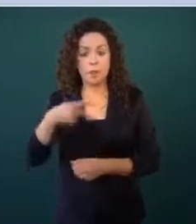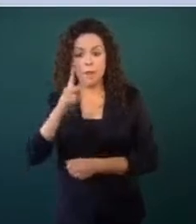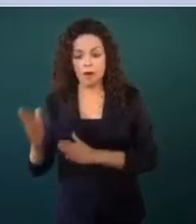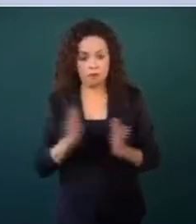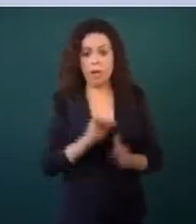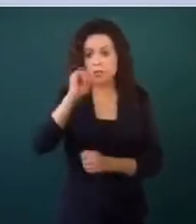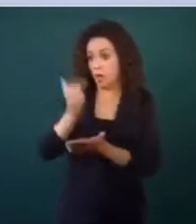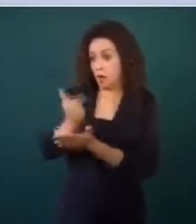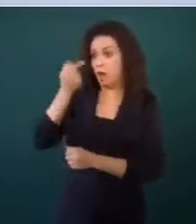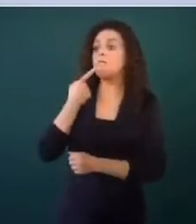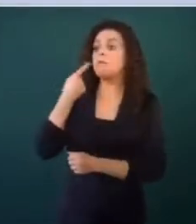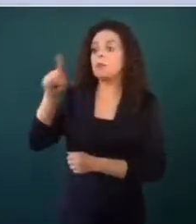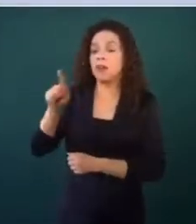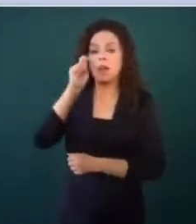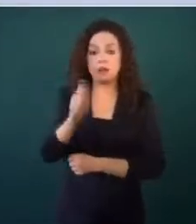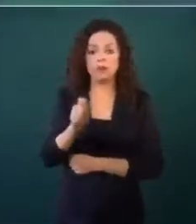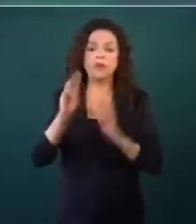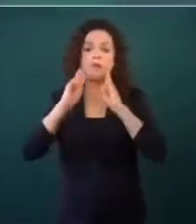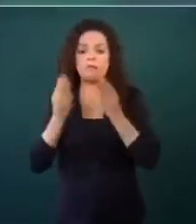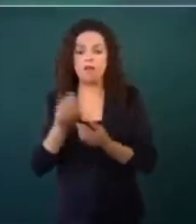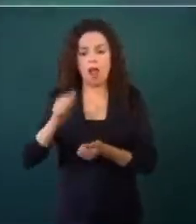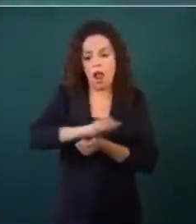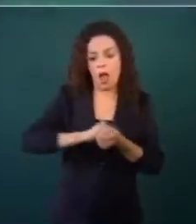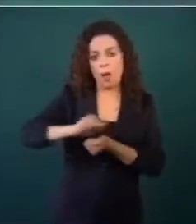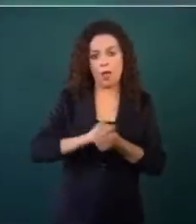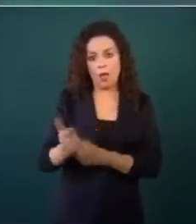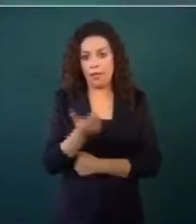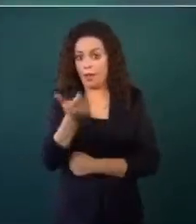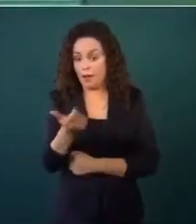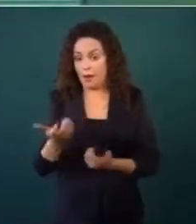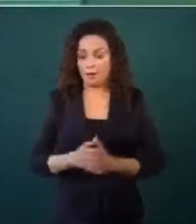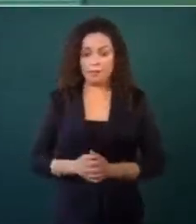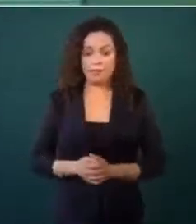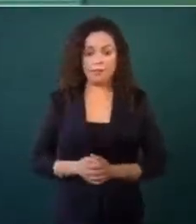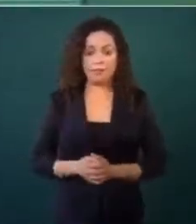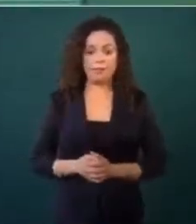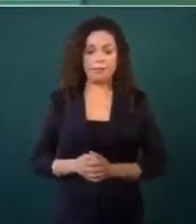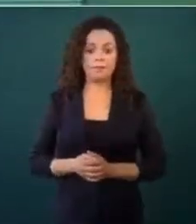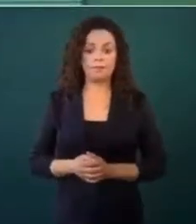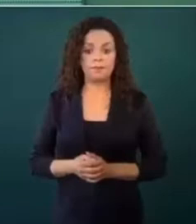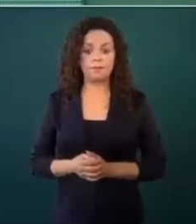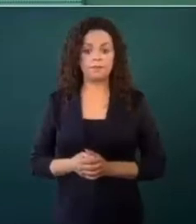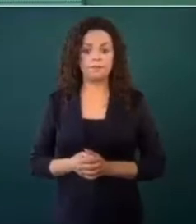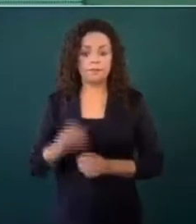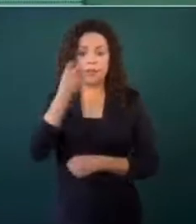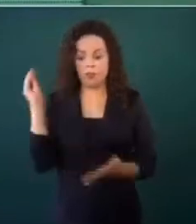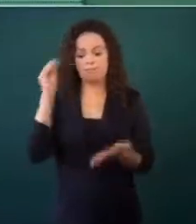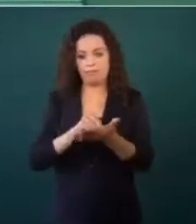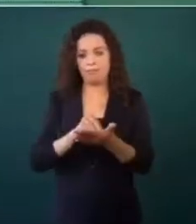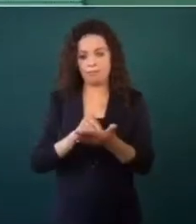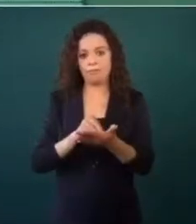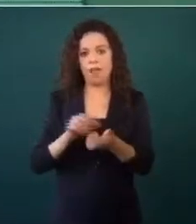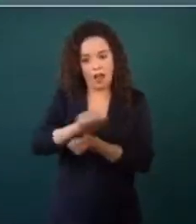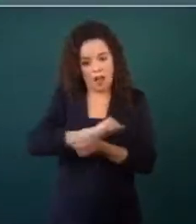la asociación delictuosa y el lavado de dinero, más que nada. Entonces se le pusieron lavado de dinero.